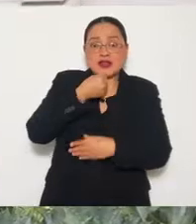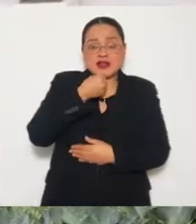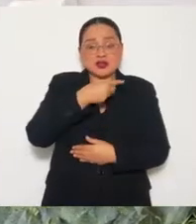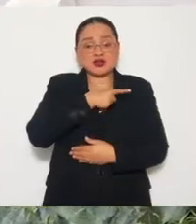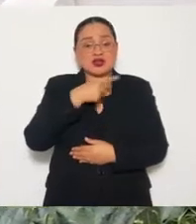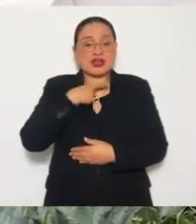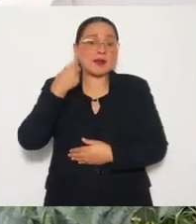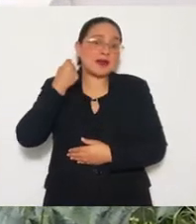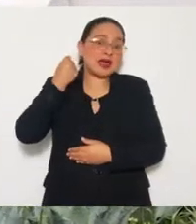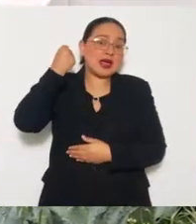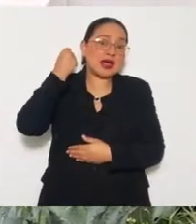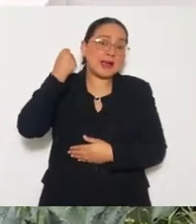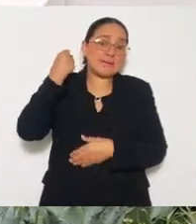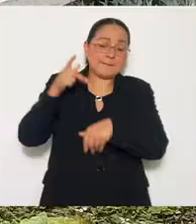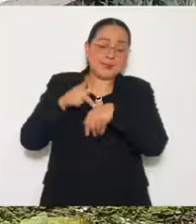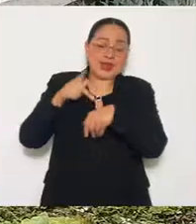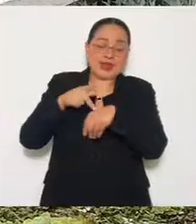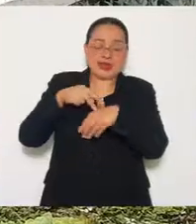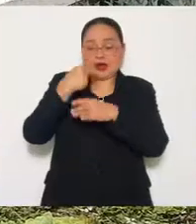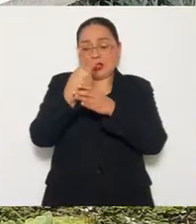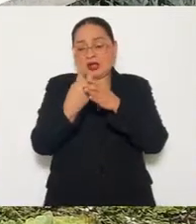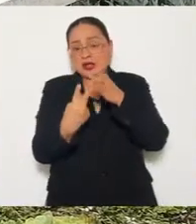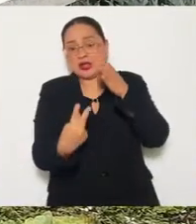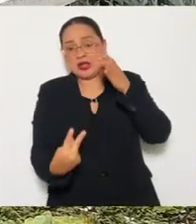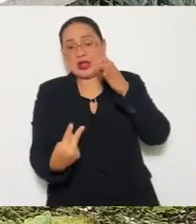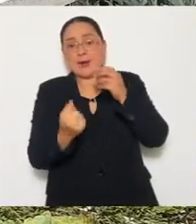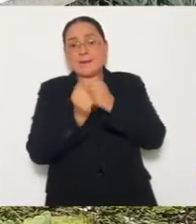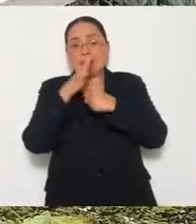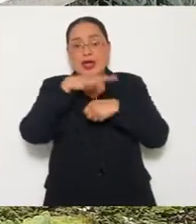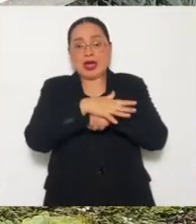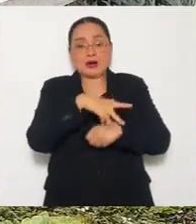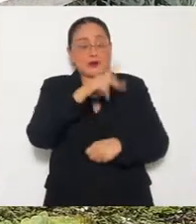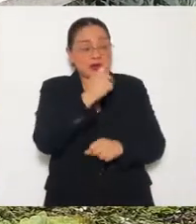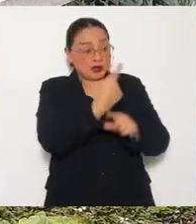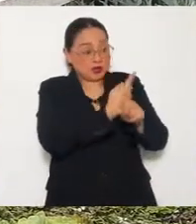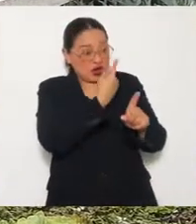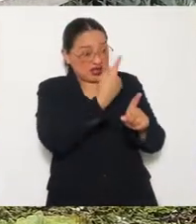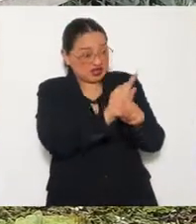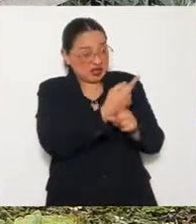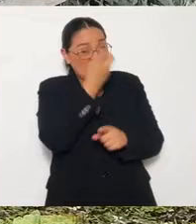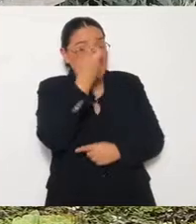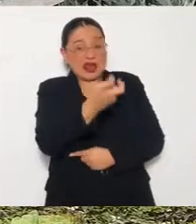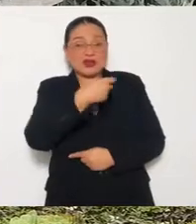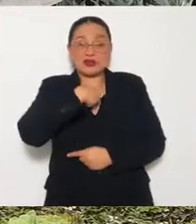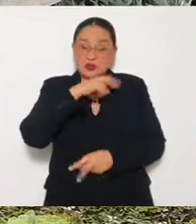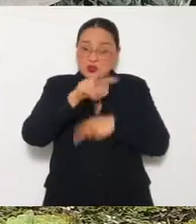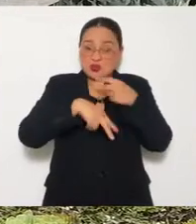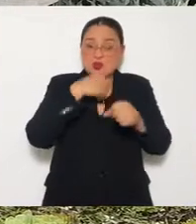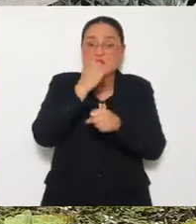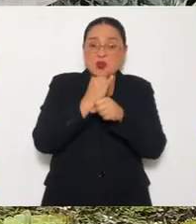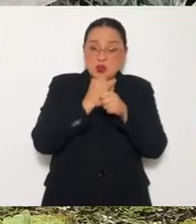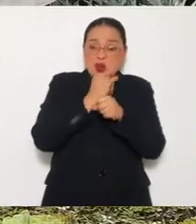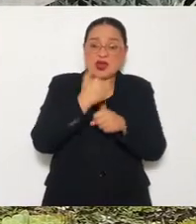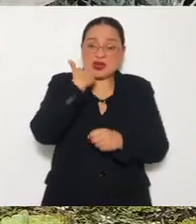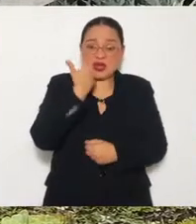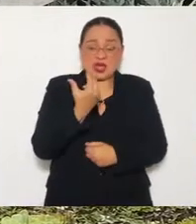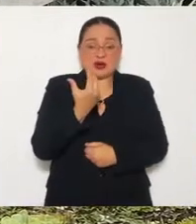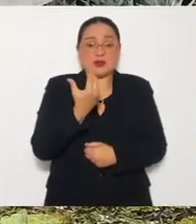una piedra y hundirse en el mar. Pero la pederastía, persigo a la pederastía, no